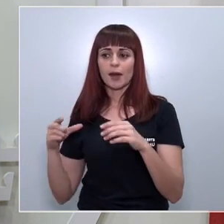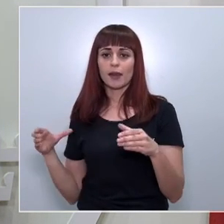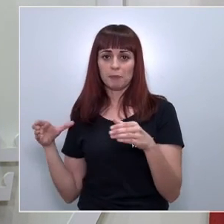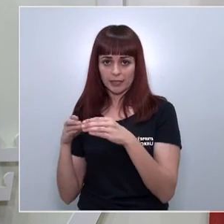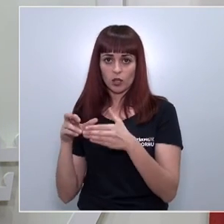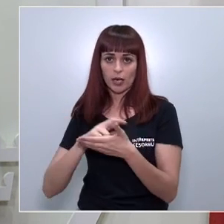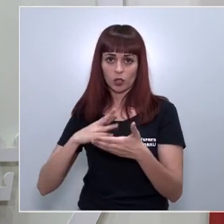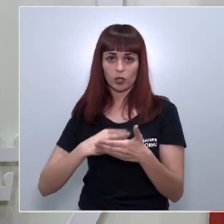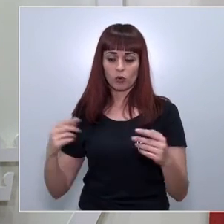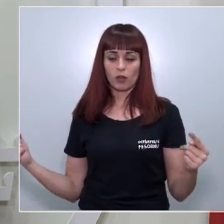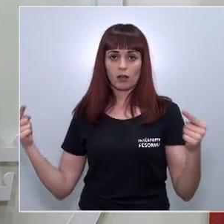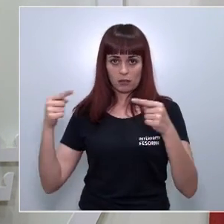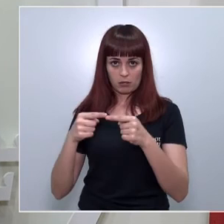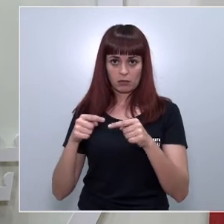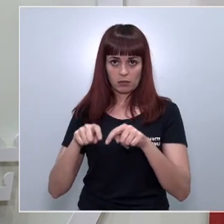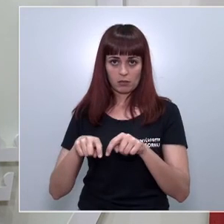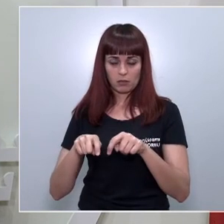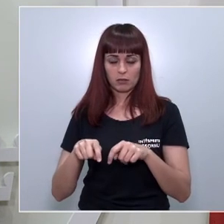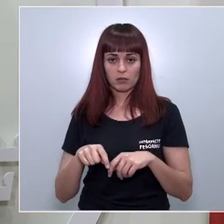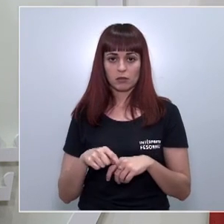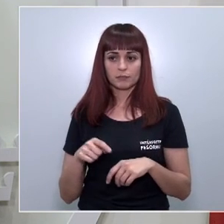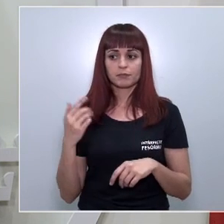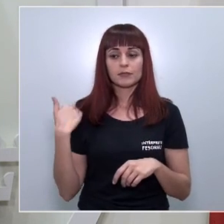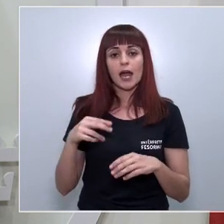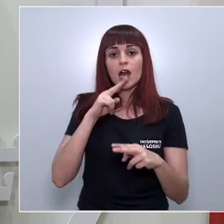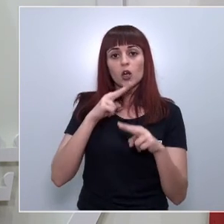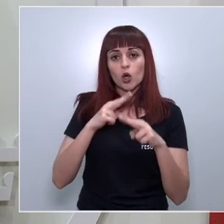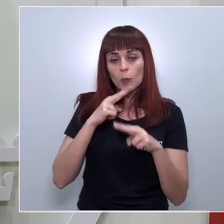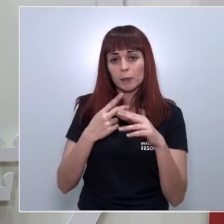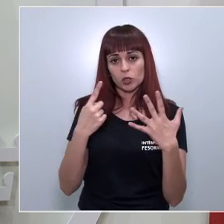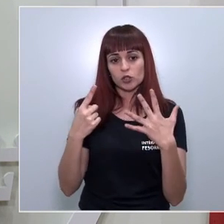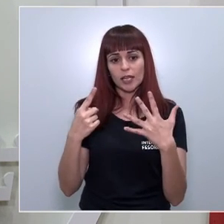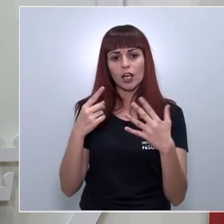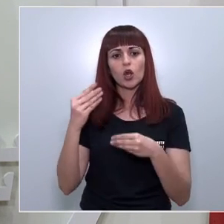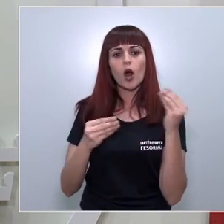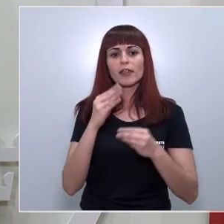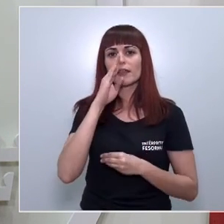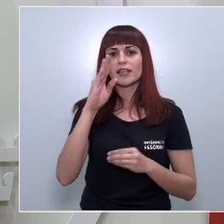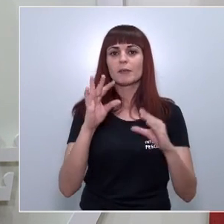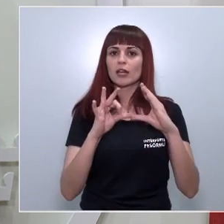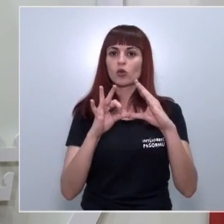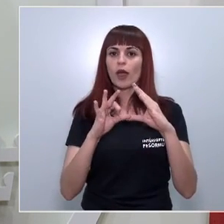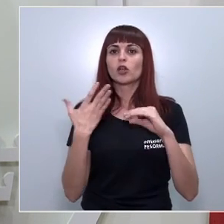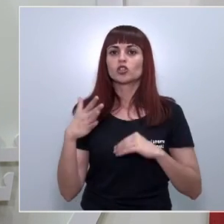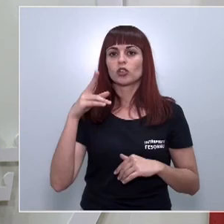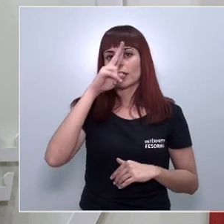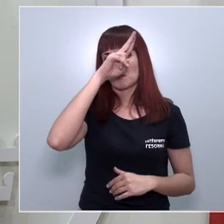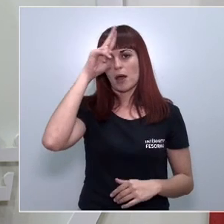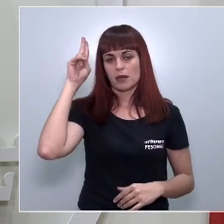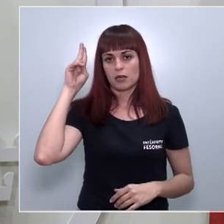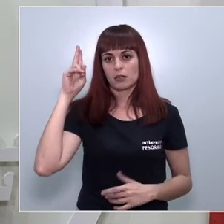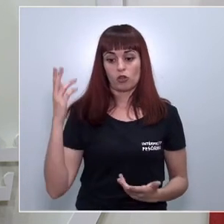la región de Murcia y estos nombramientos los va a hacer directamente Ciudadanos en Madrid entonces